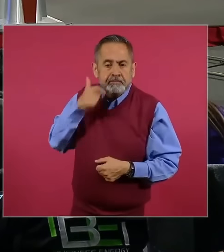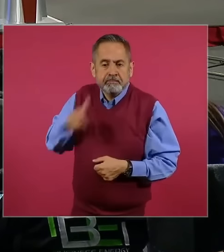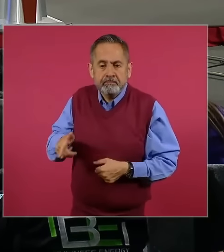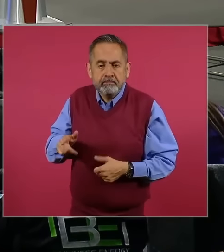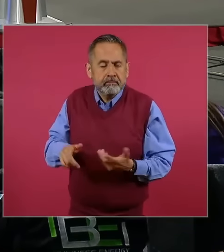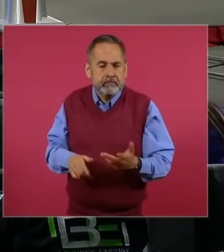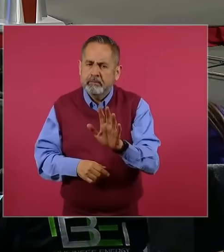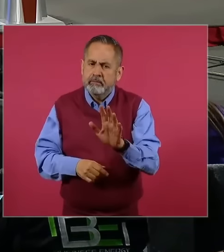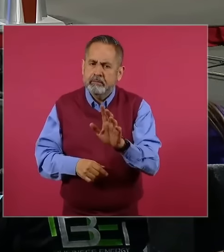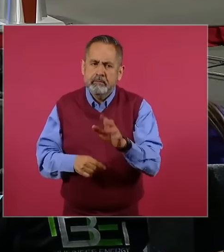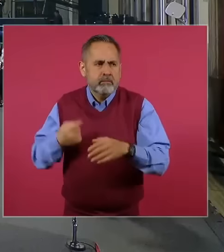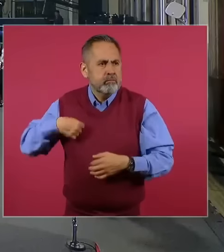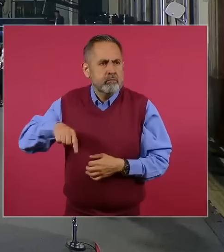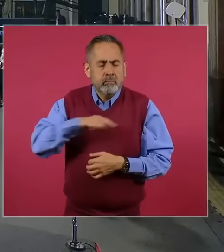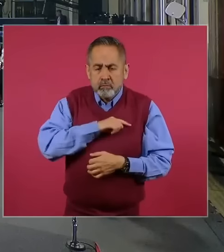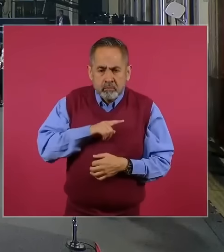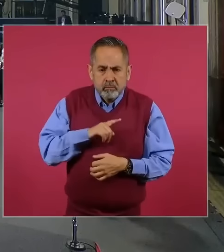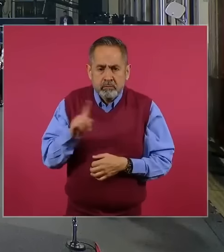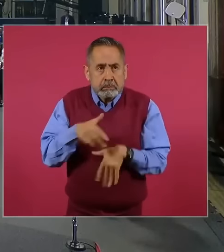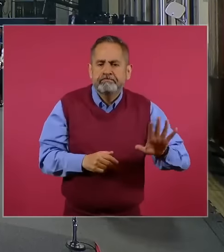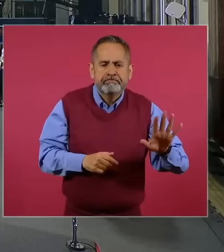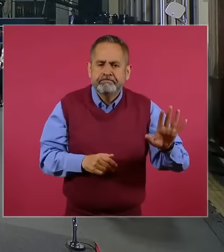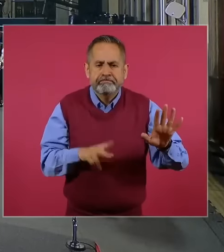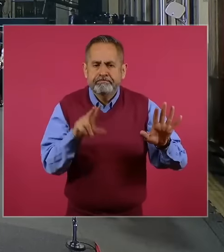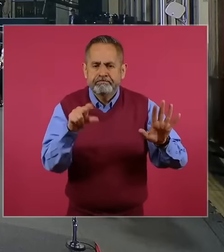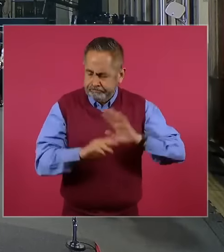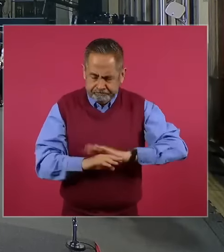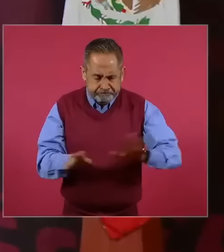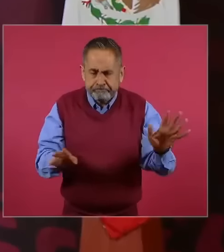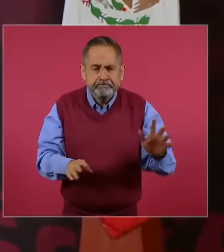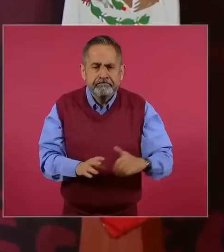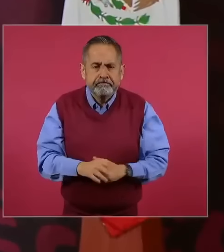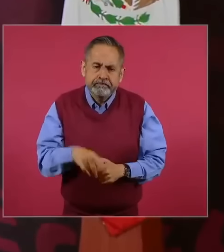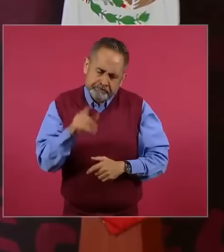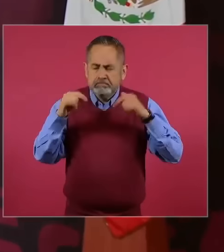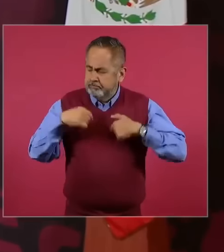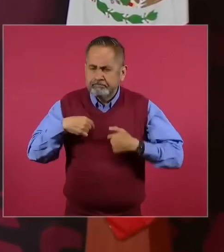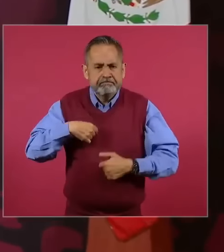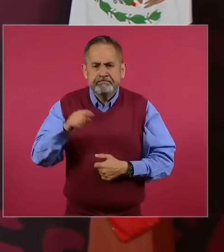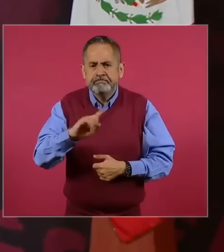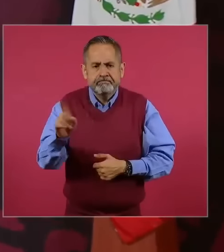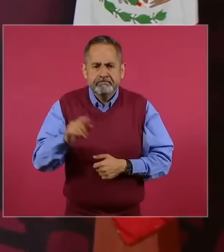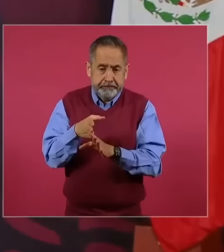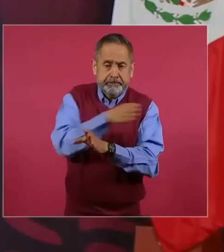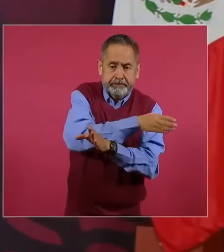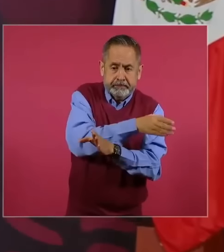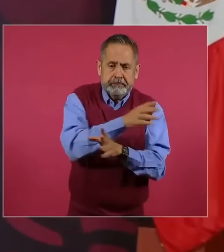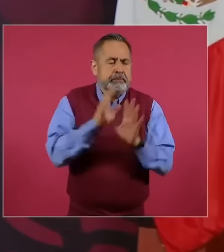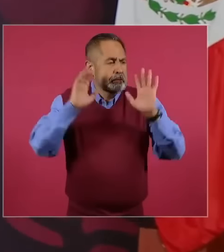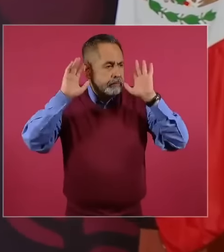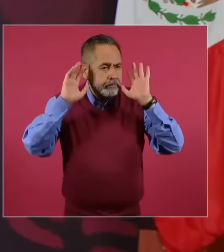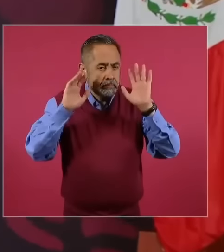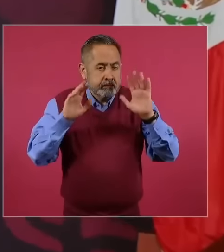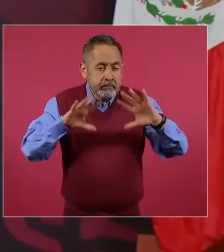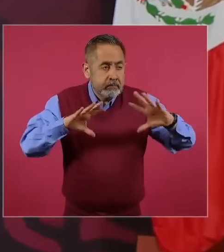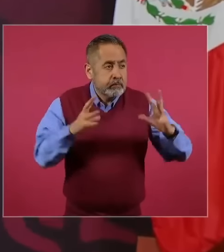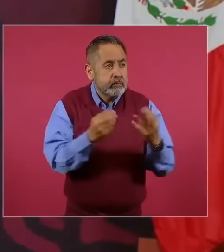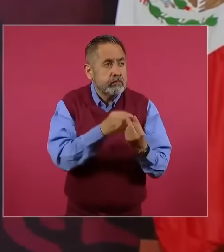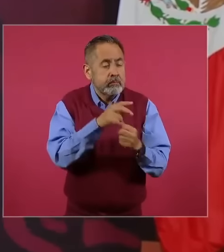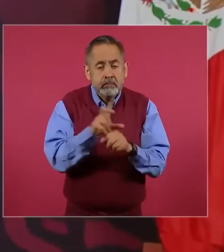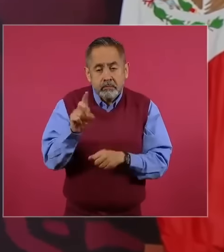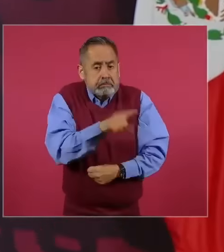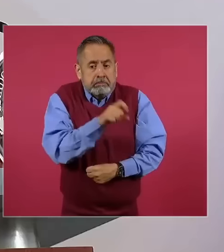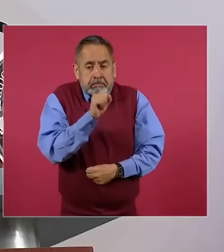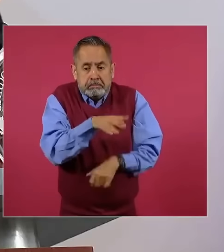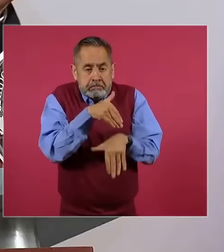no estamos aquí para aplicar esa política, eso era antes del 18, tardaron 36 años